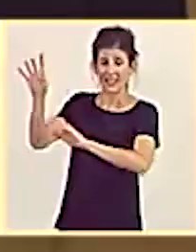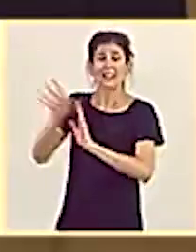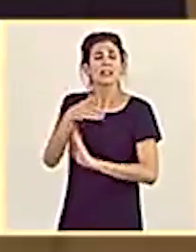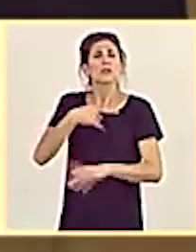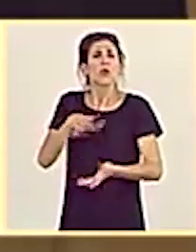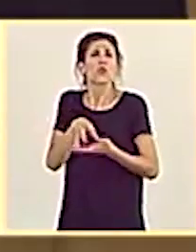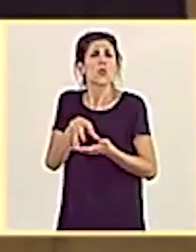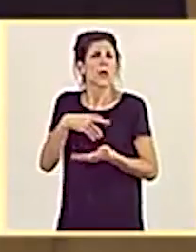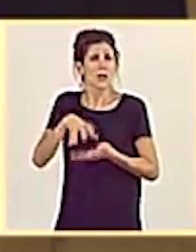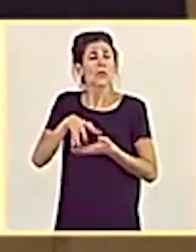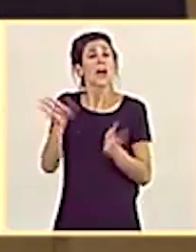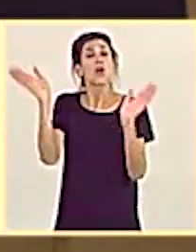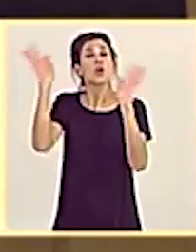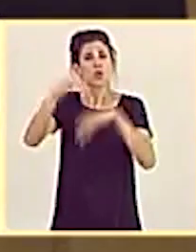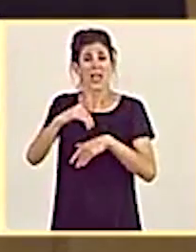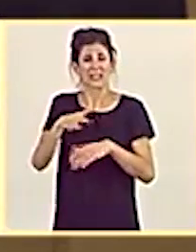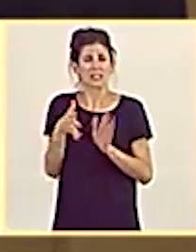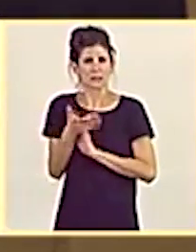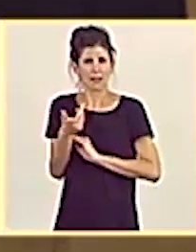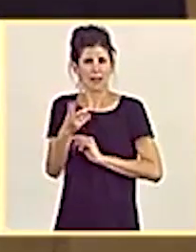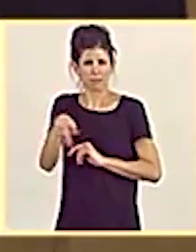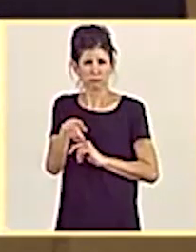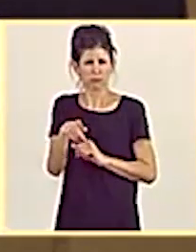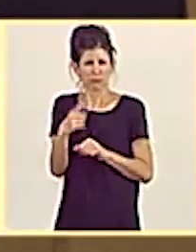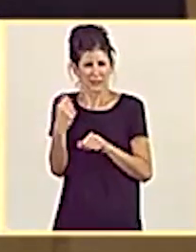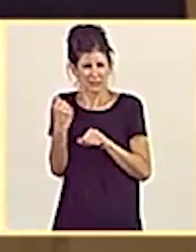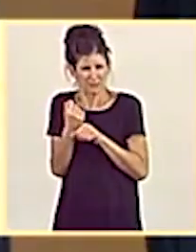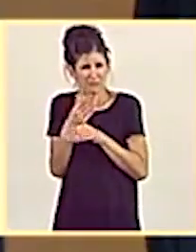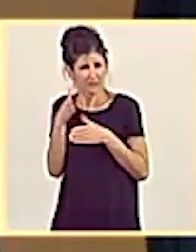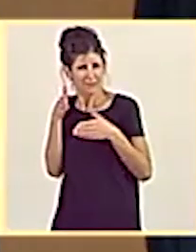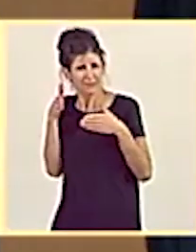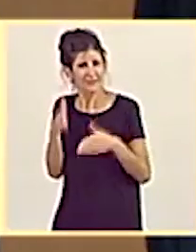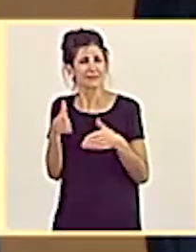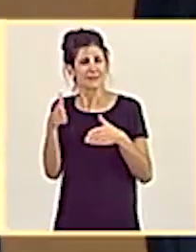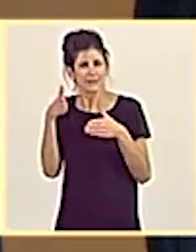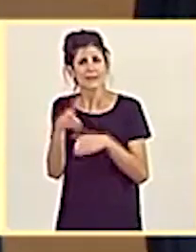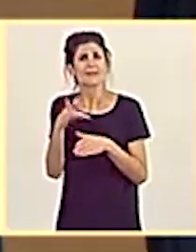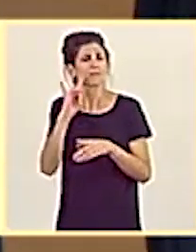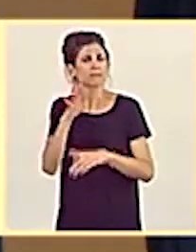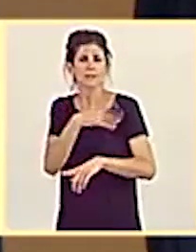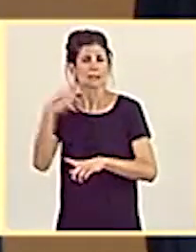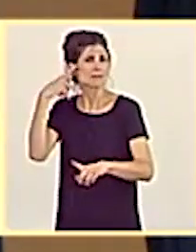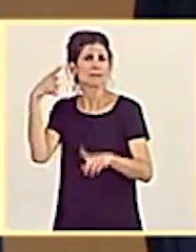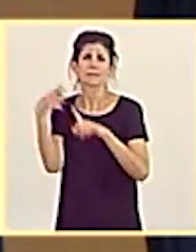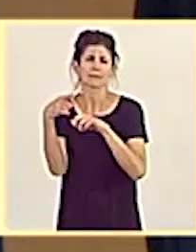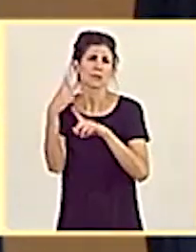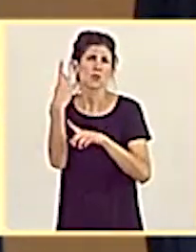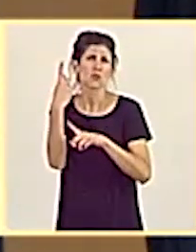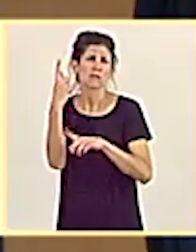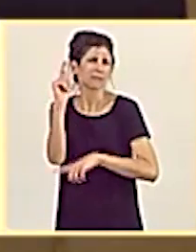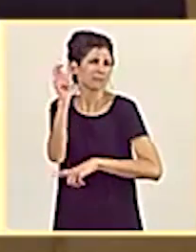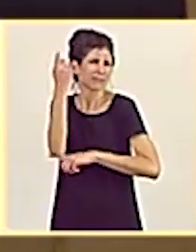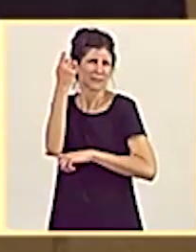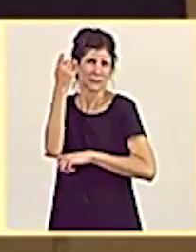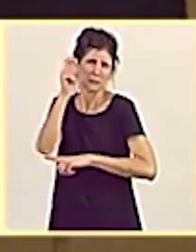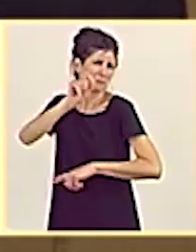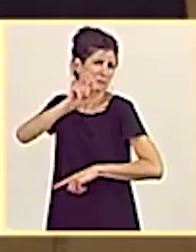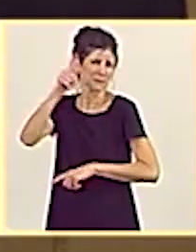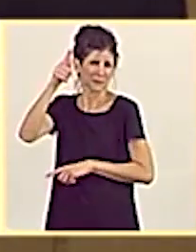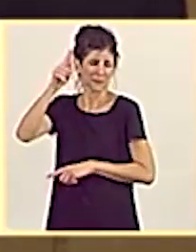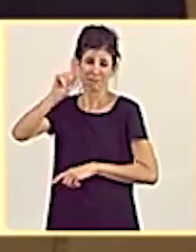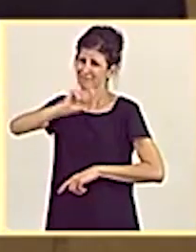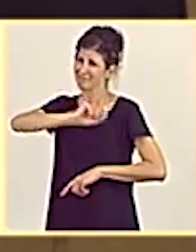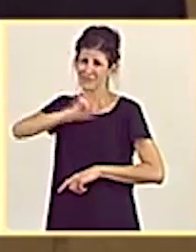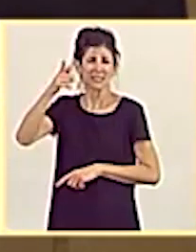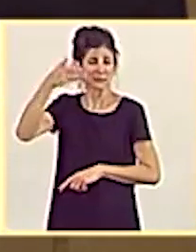ninguna duda de que toda la energía iba a ir dirigida a conseguir uno de los mayores logros, por no decir el